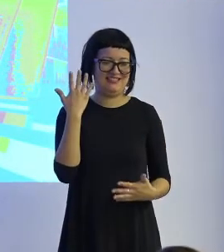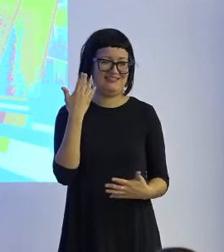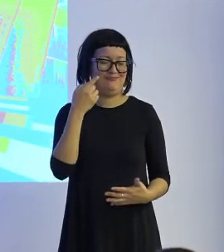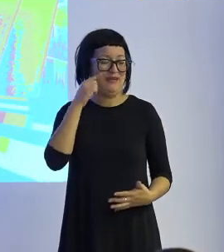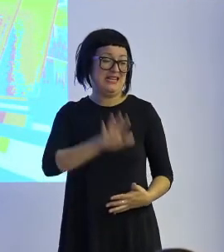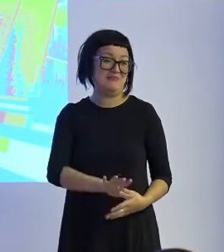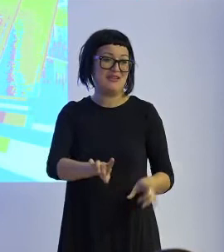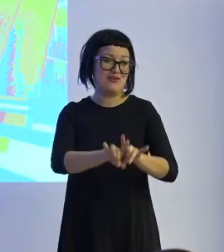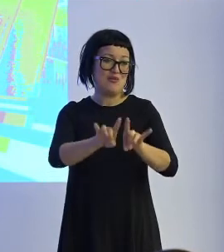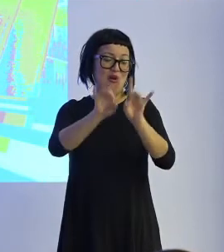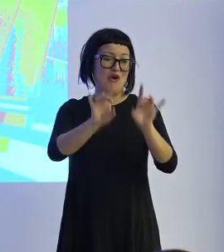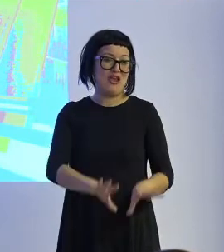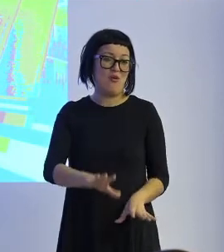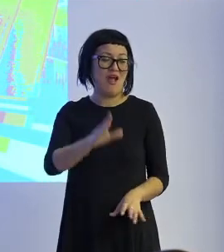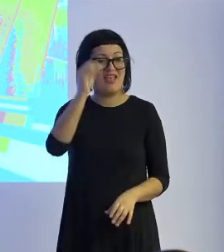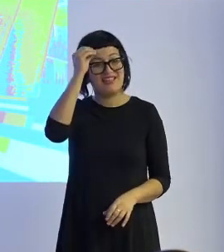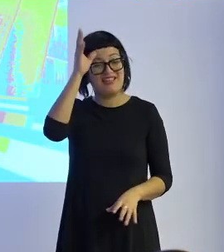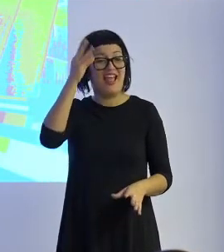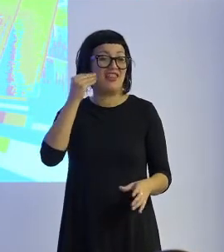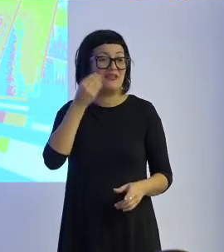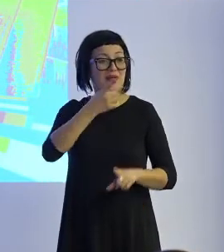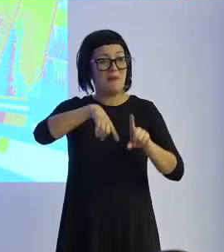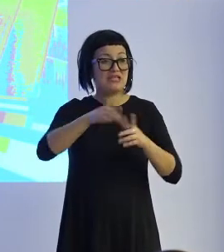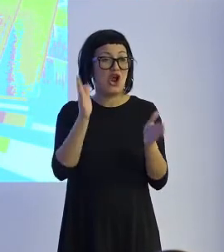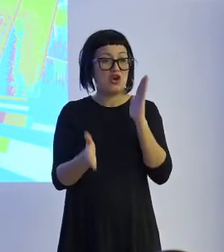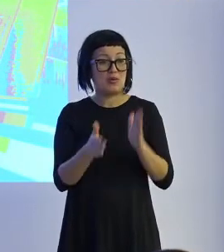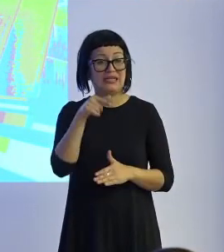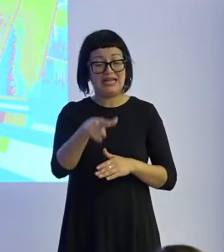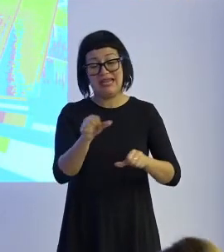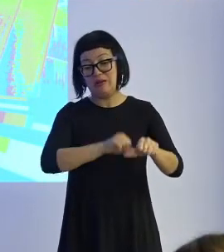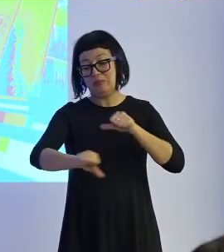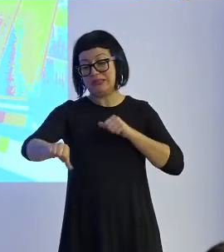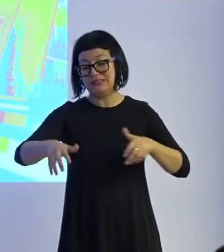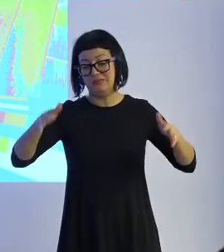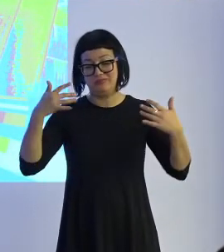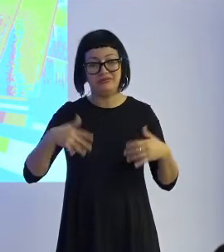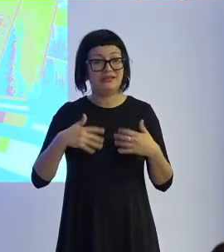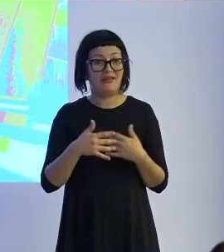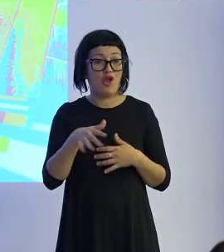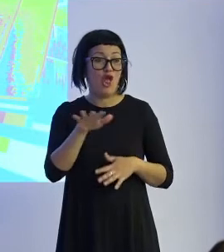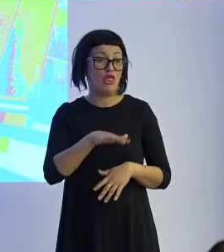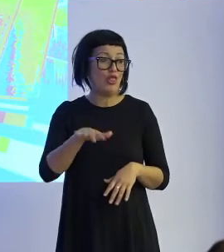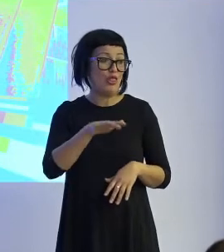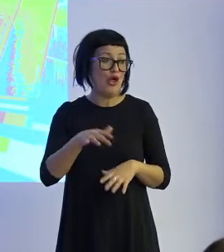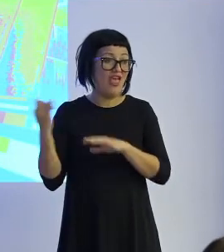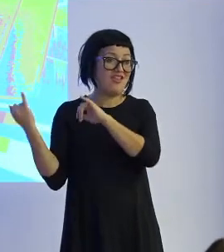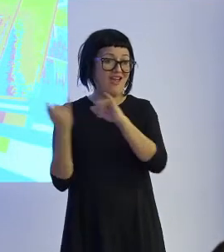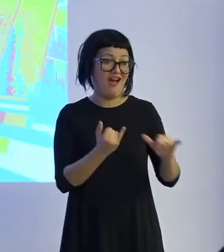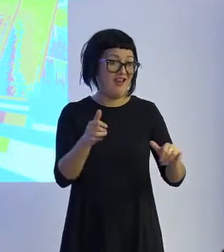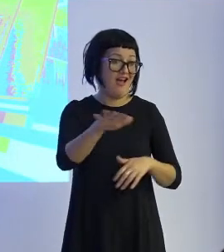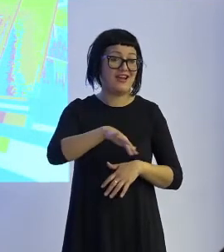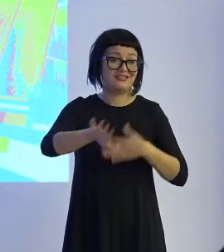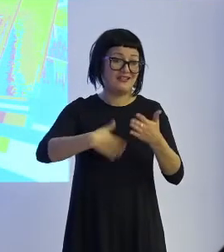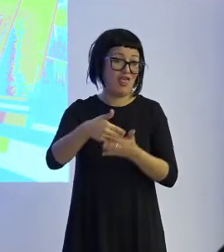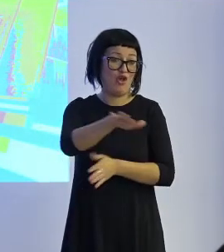inteligencia artificial y robótica a partir de aquí las puertas pues yo creo que donde los humanos queramos que se